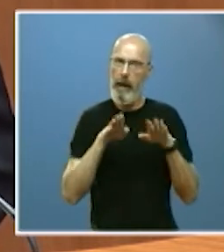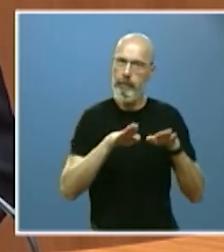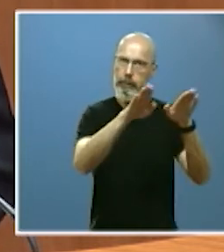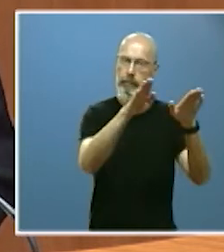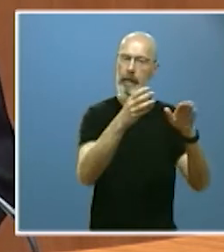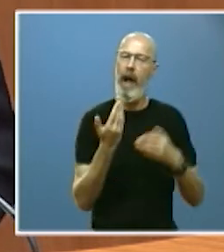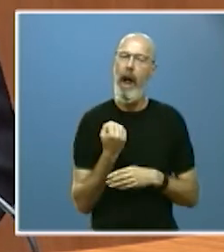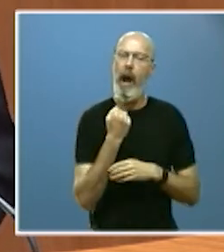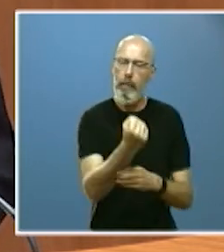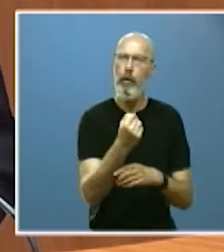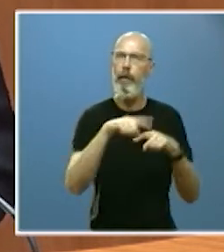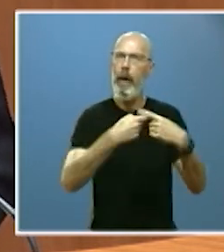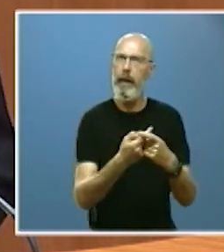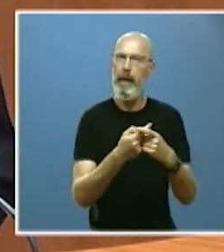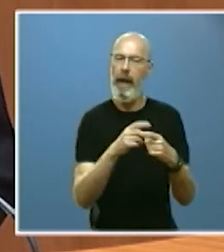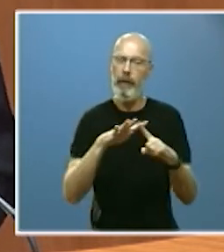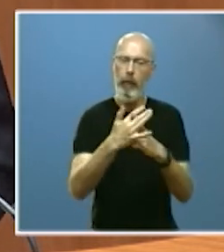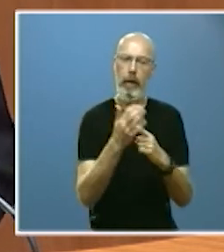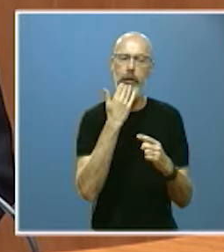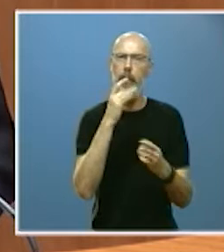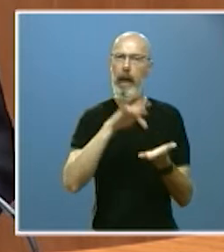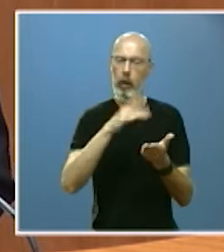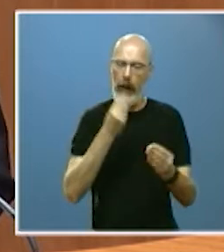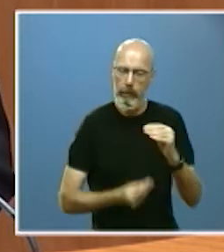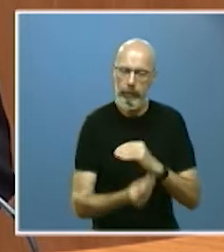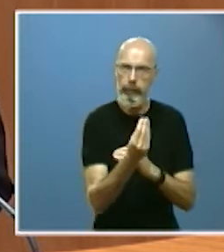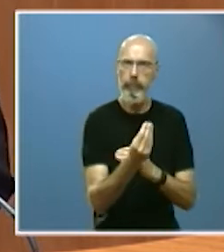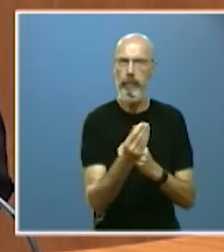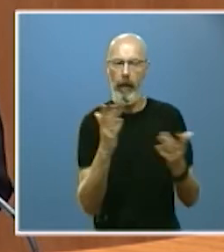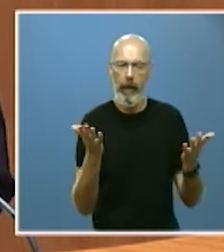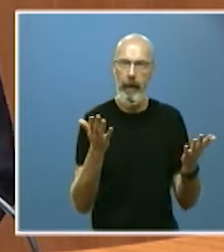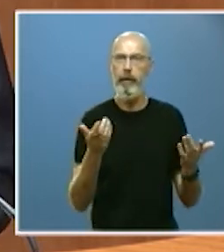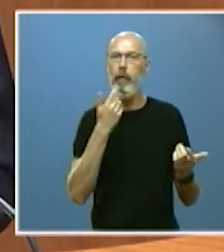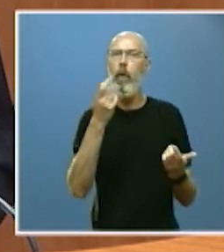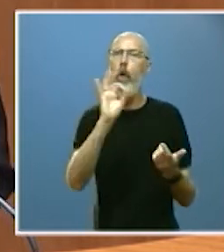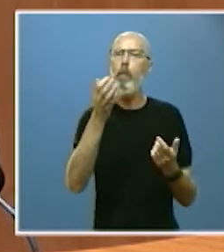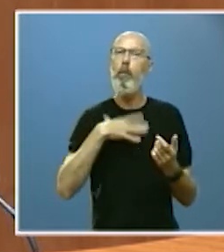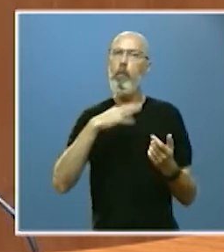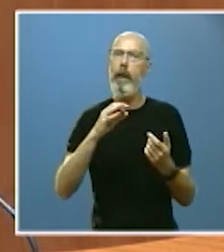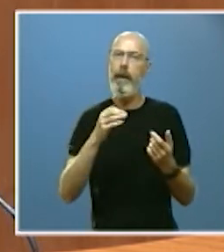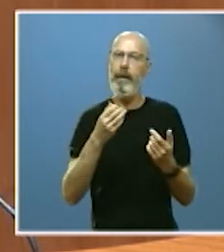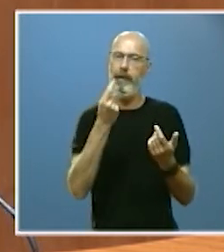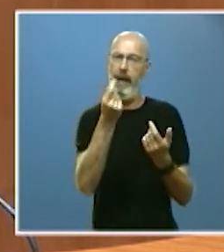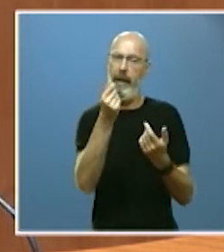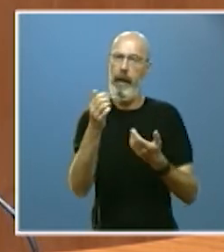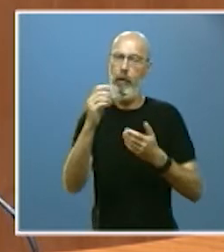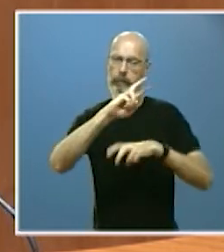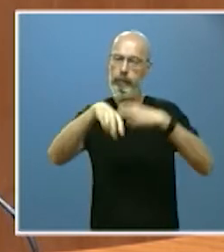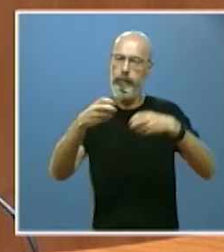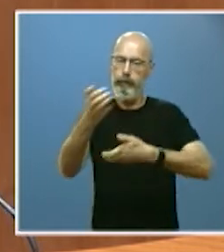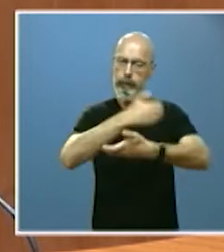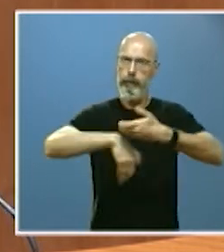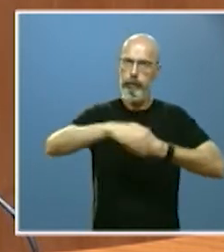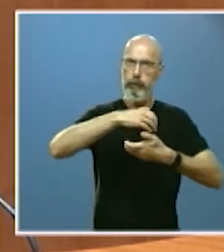momento de más dificultad en la crianza de sus hijos que genere retornos a las arcas públicas y que actúe sobre el que es